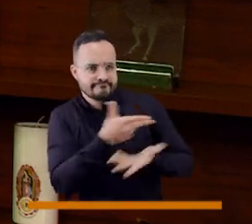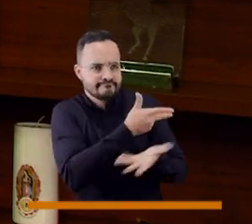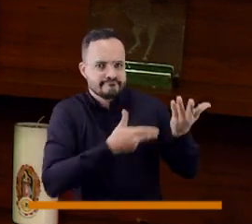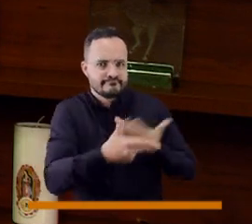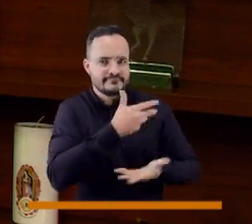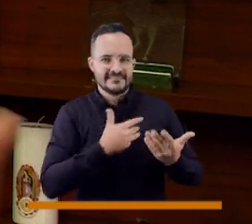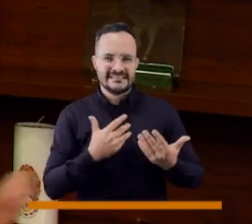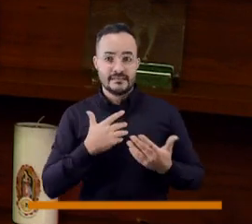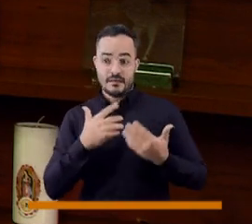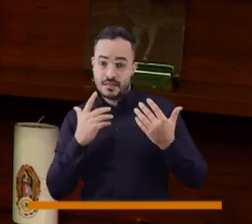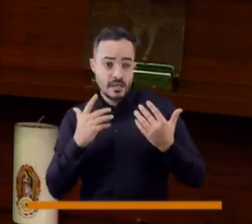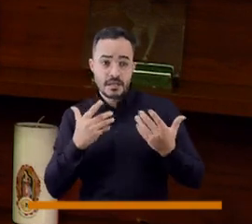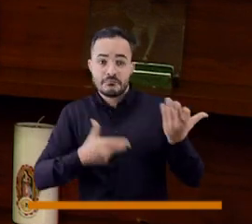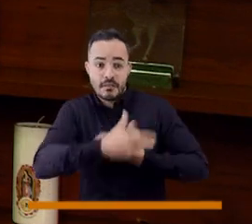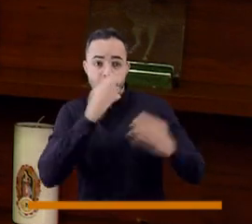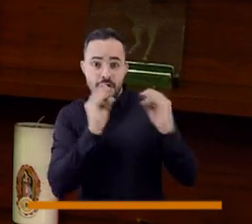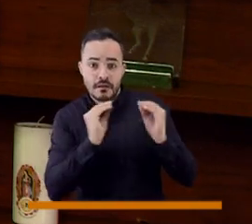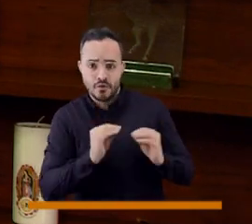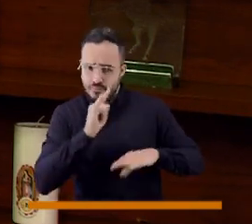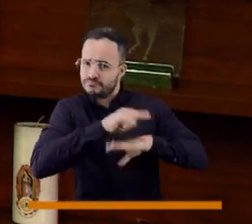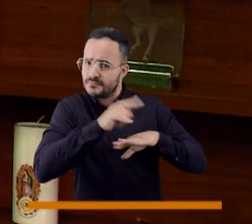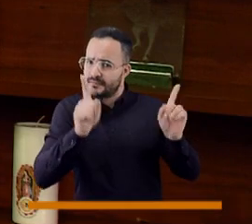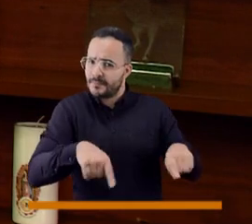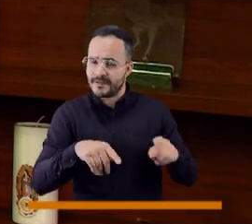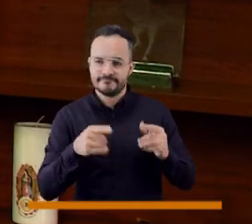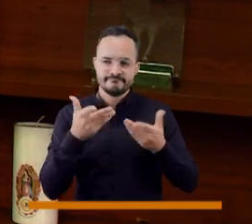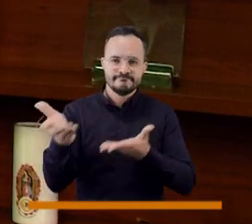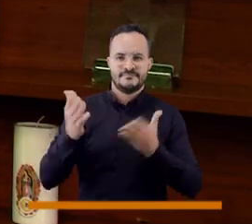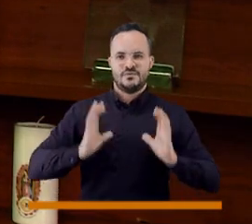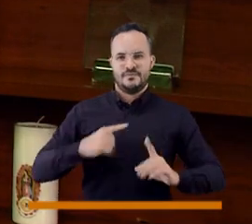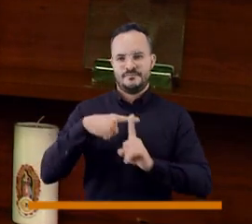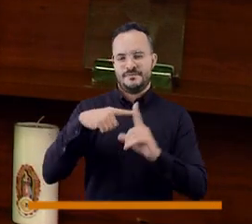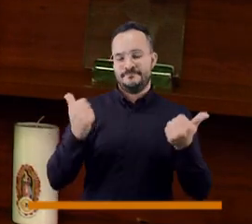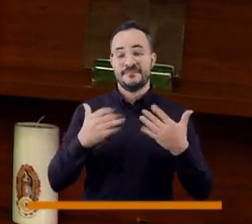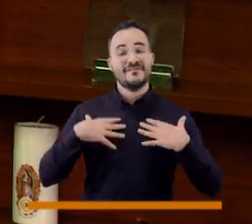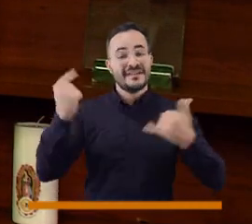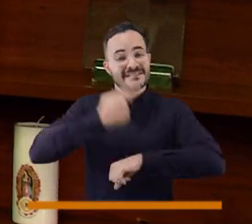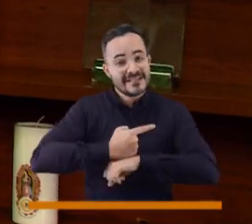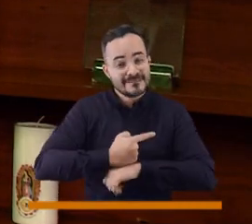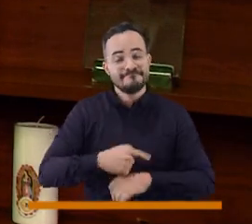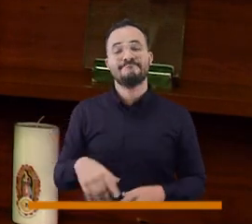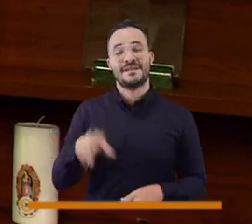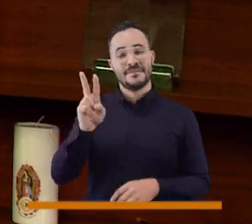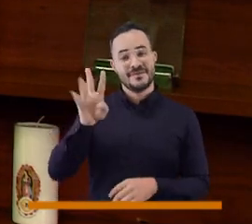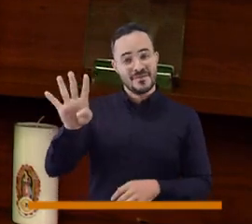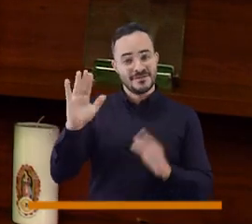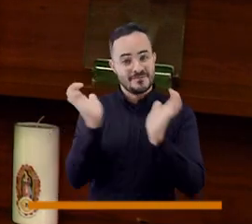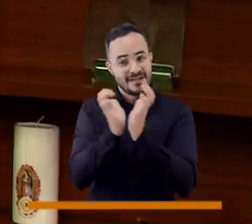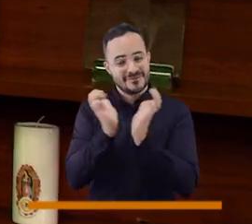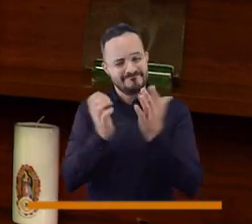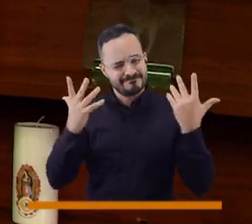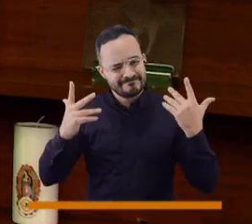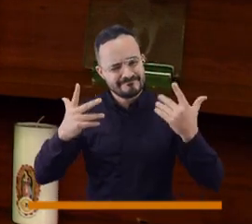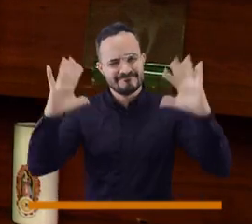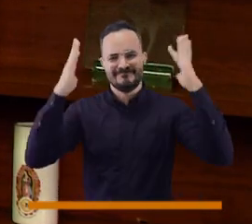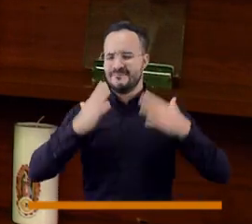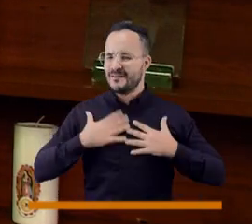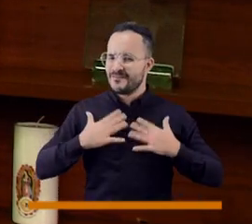control para beneficiar a las comunidades. Así que, feliz Día del Concejal, el 24 de mayo,